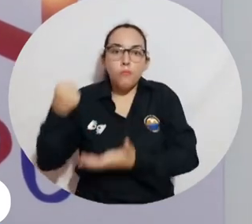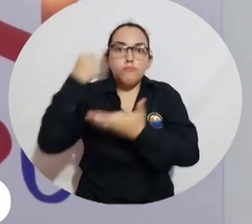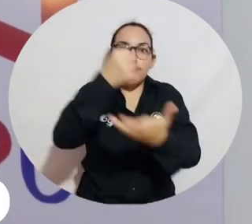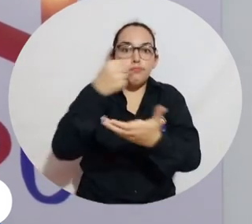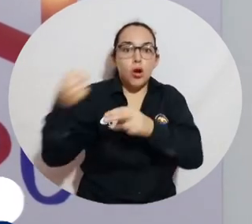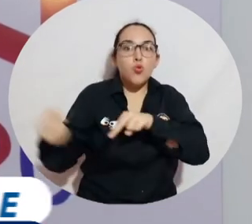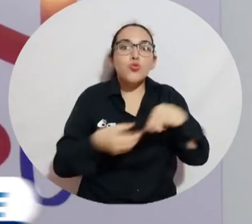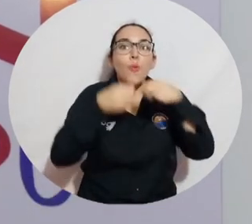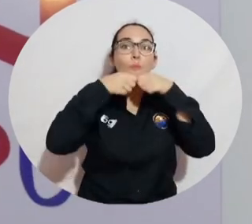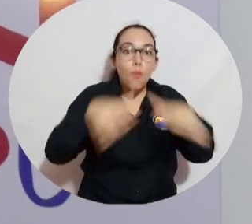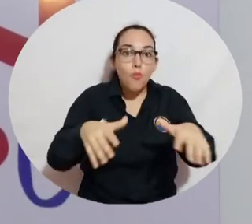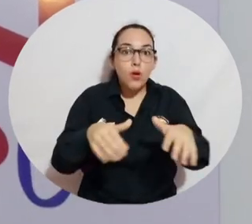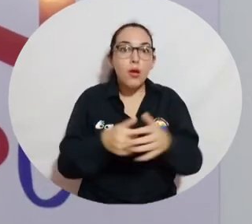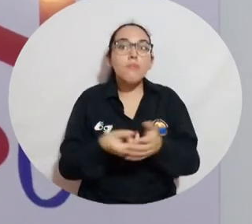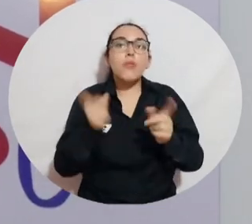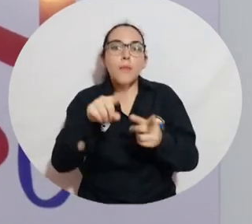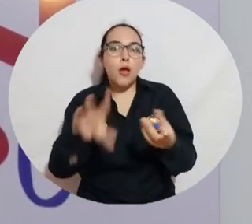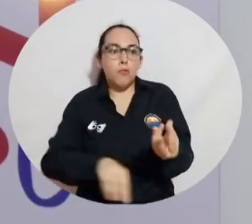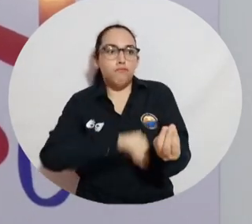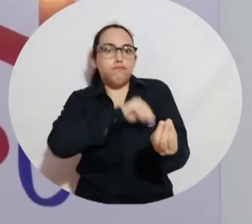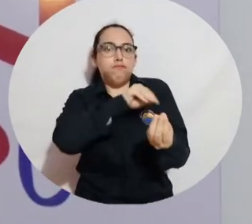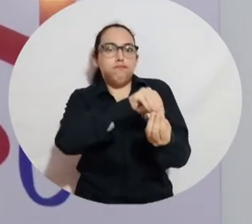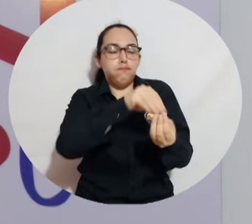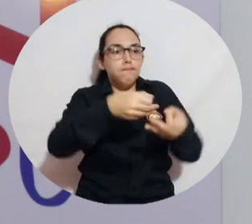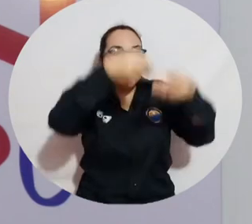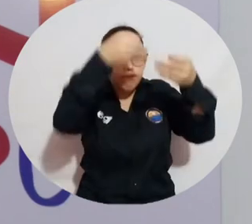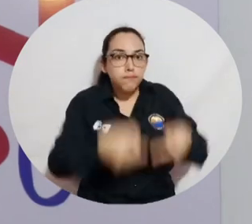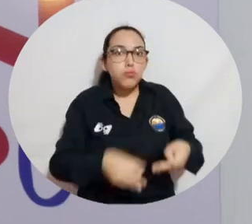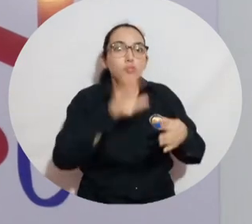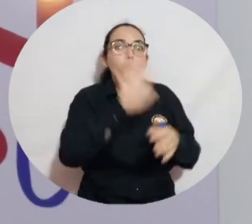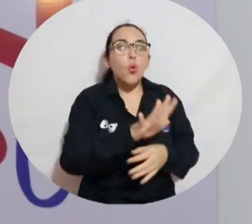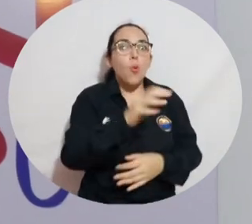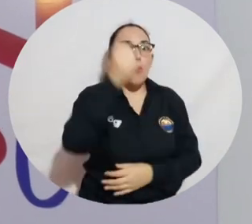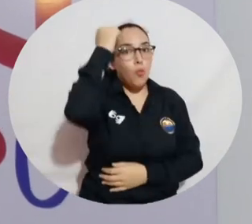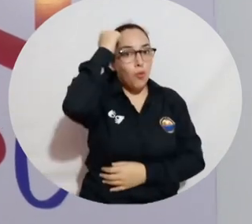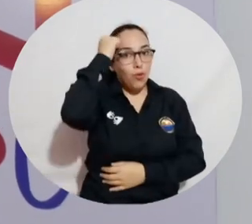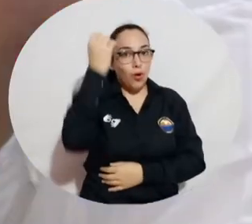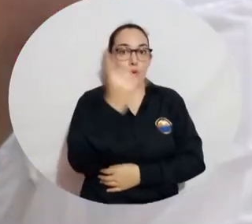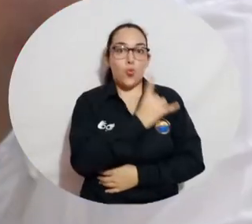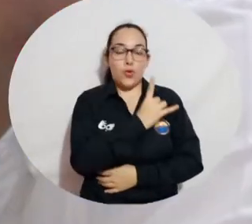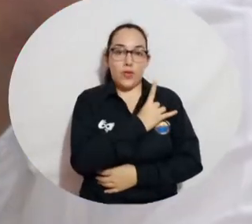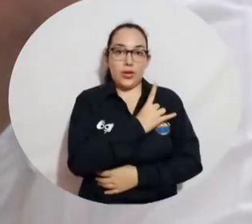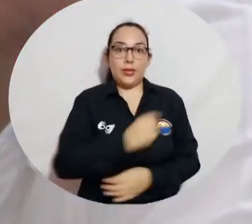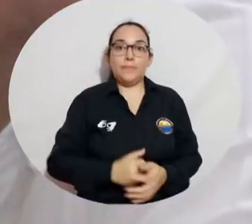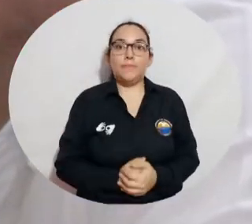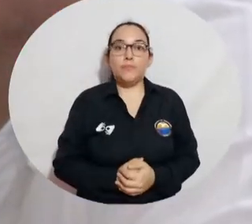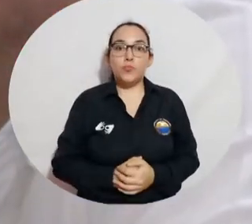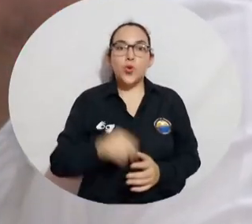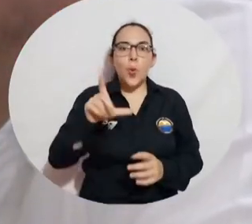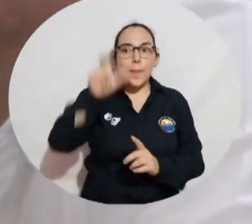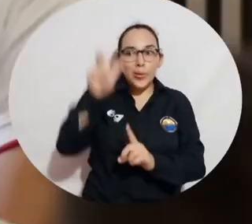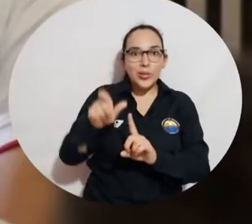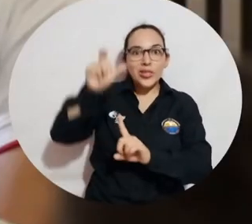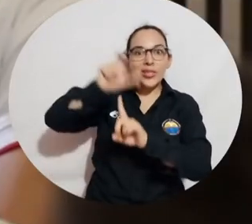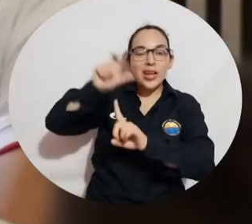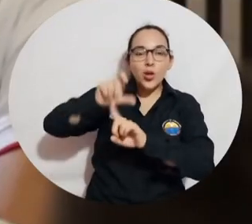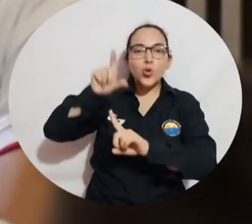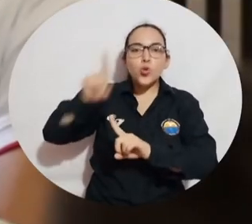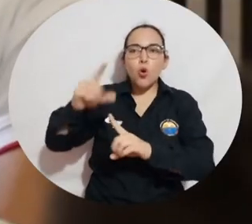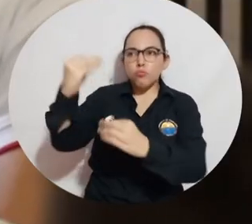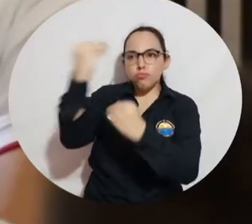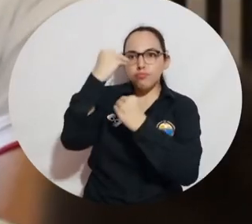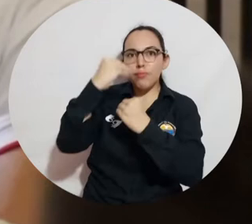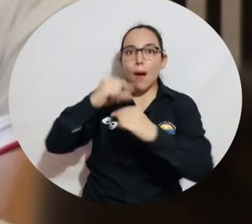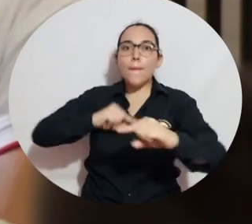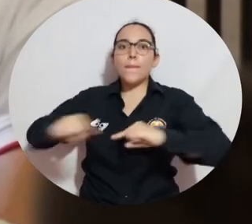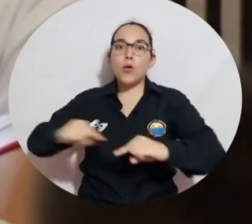financiación de la educación pública, al igual que la formalización de los docentes universitarios. La elección de este cienaguero formado en el área de